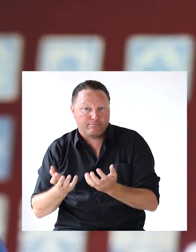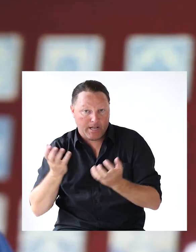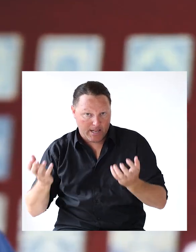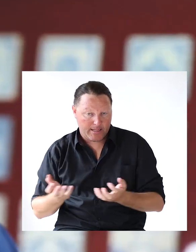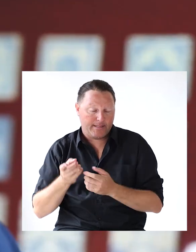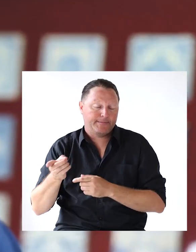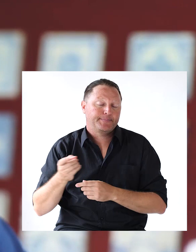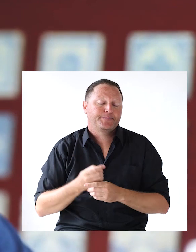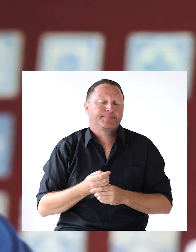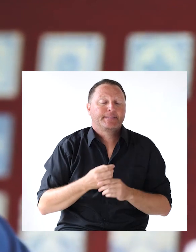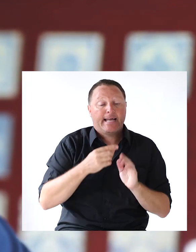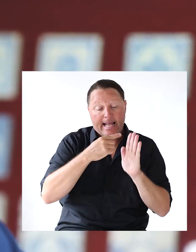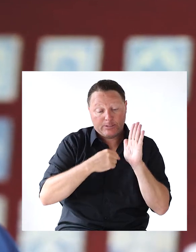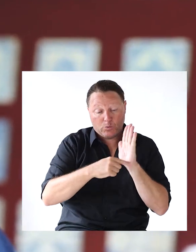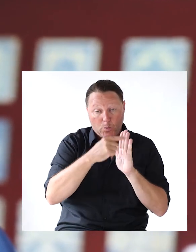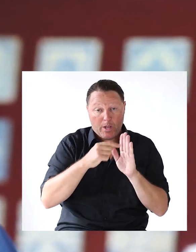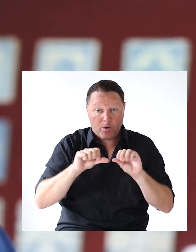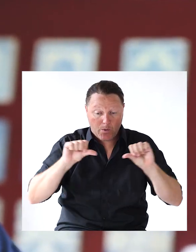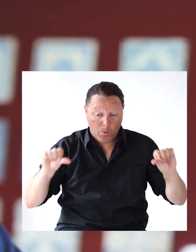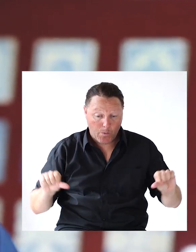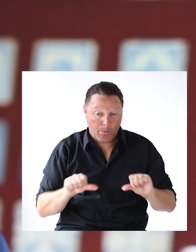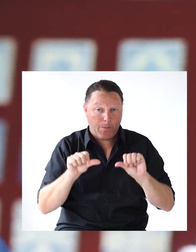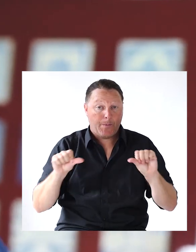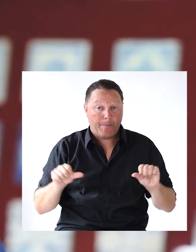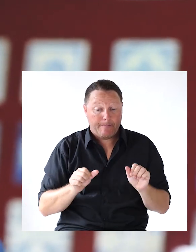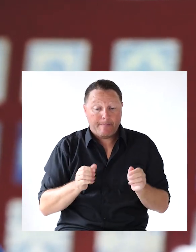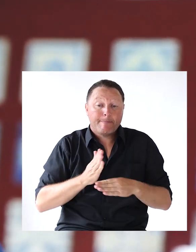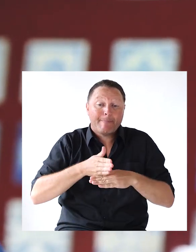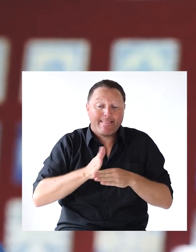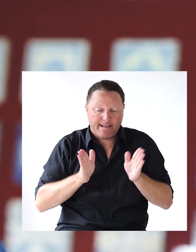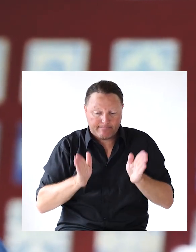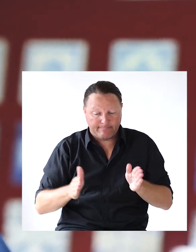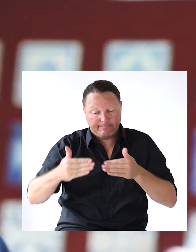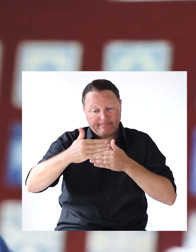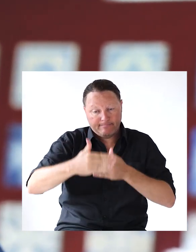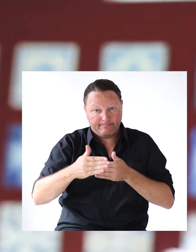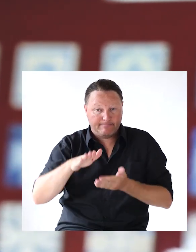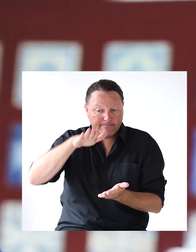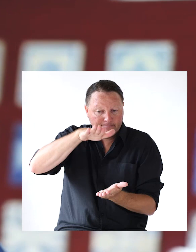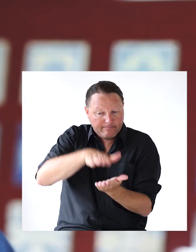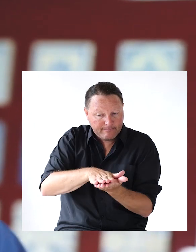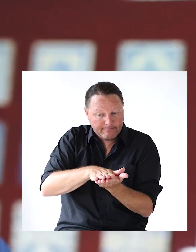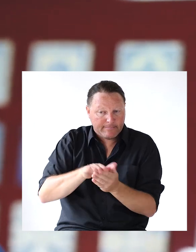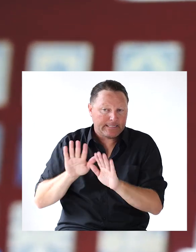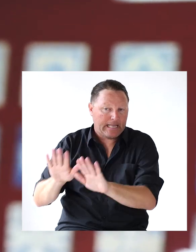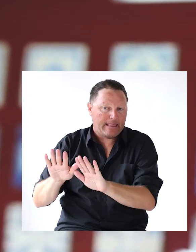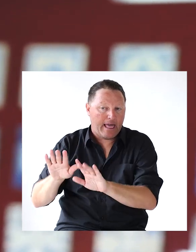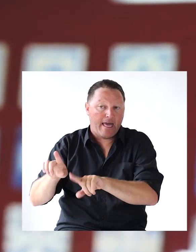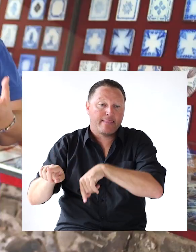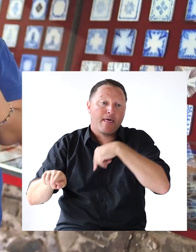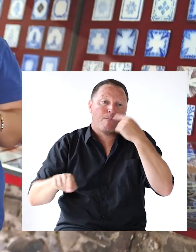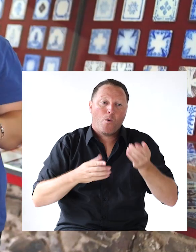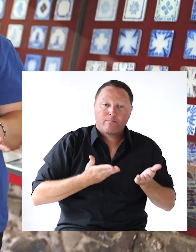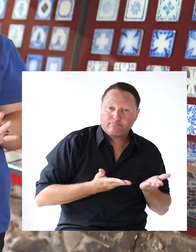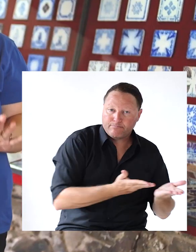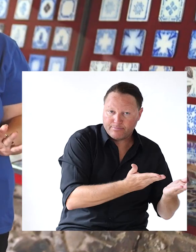El azulejo Se moldeaba Sobre un molde De madera Y eso se dejaba Fraguar Antes de pasar al